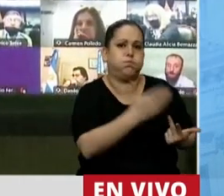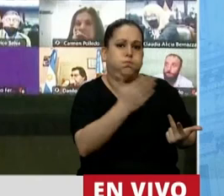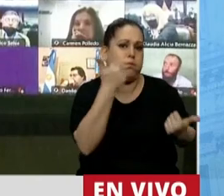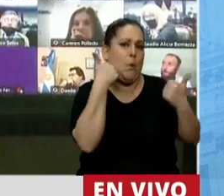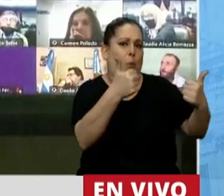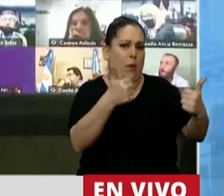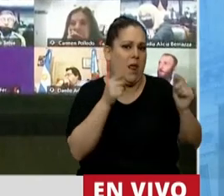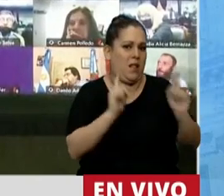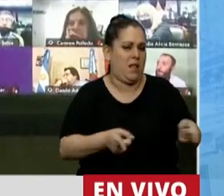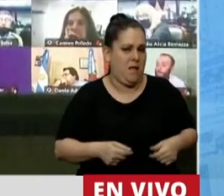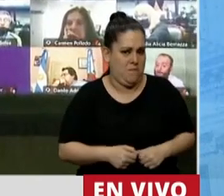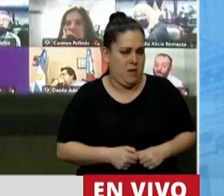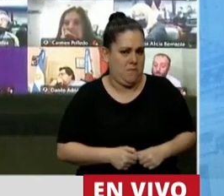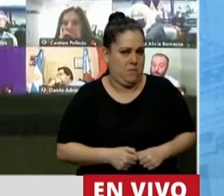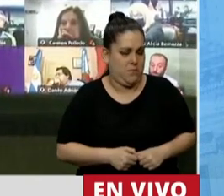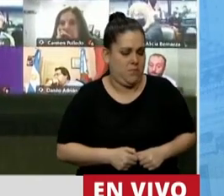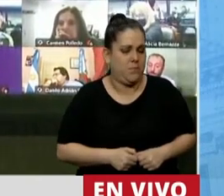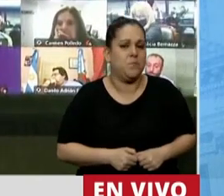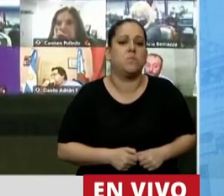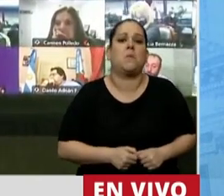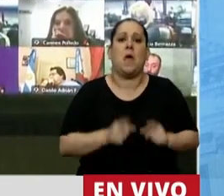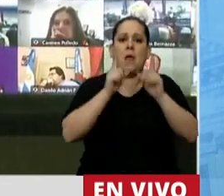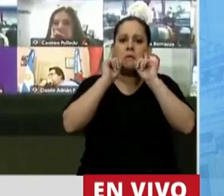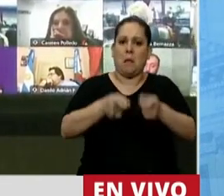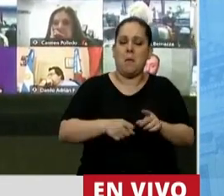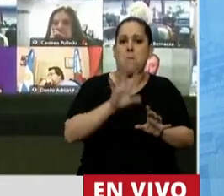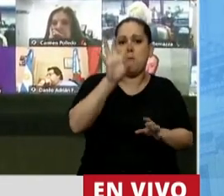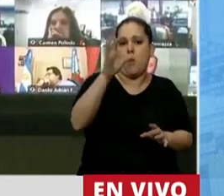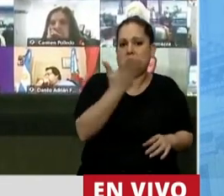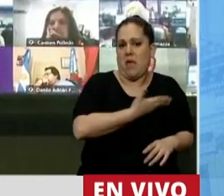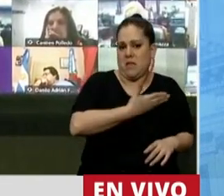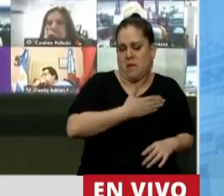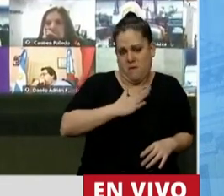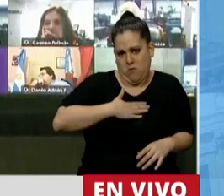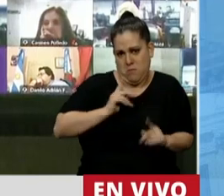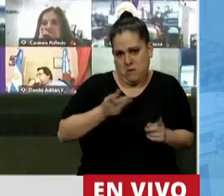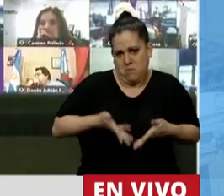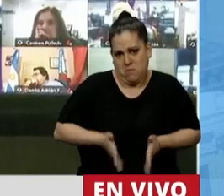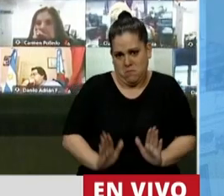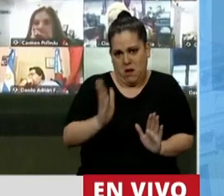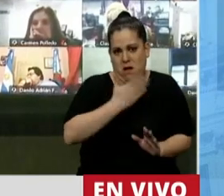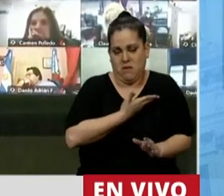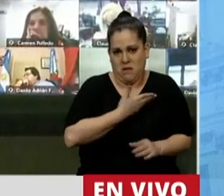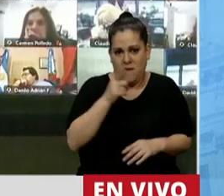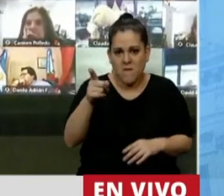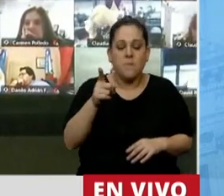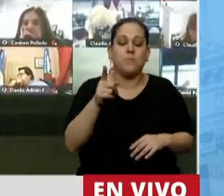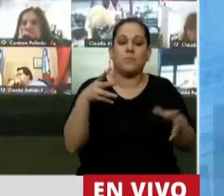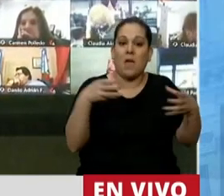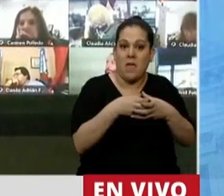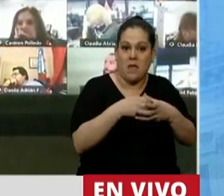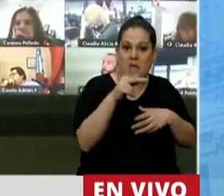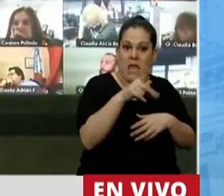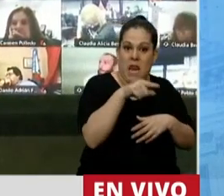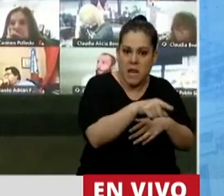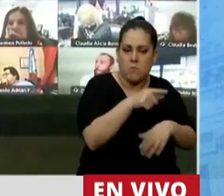También tomaron el dinero de las provincias, por ejemplo, Santa Fé, mi provincia, el gobierno kirchnerista, tanto en el periodo de